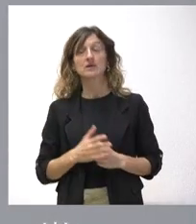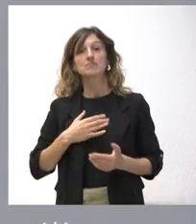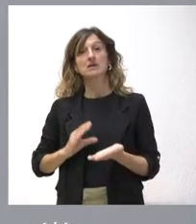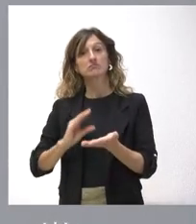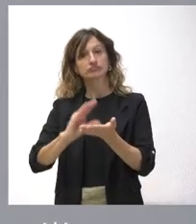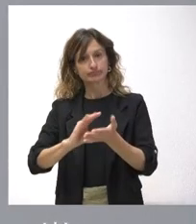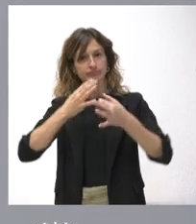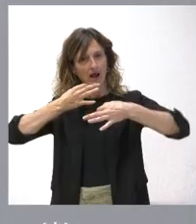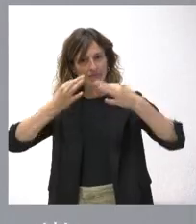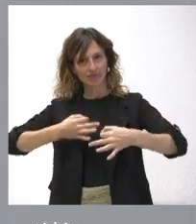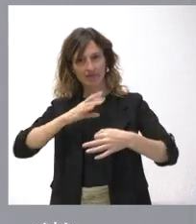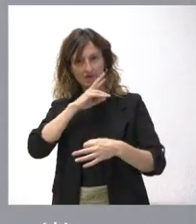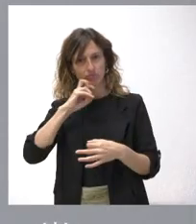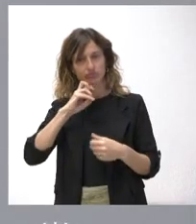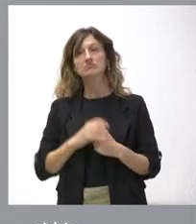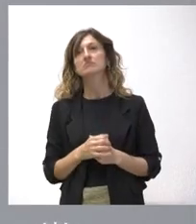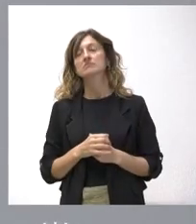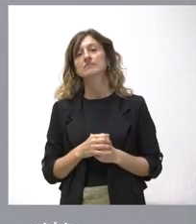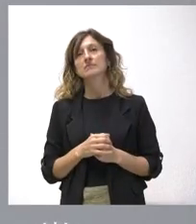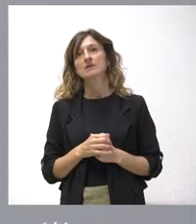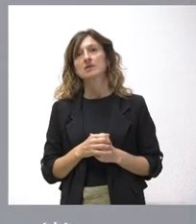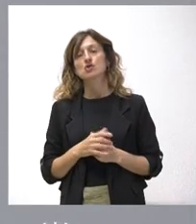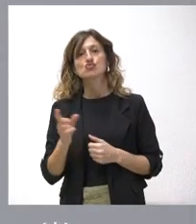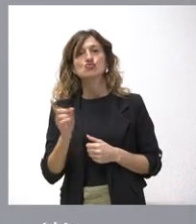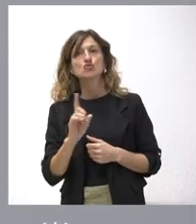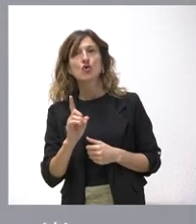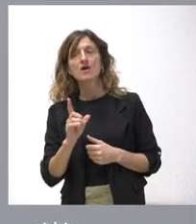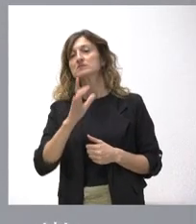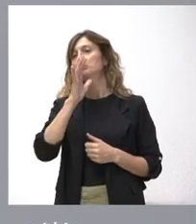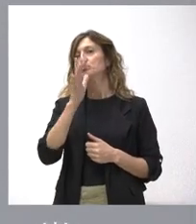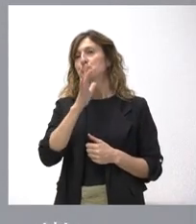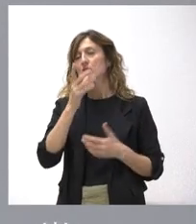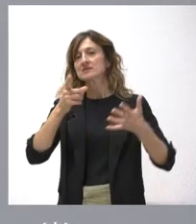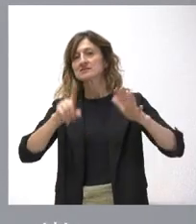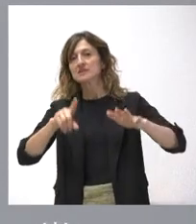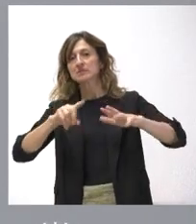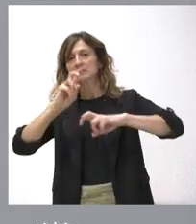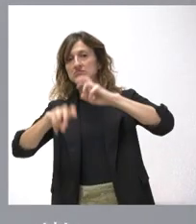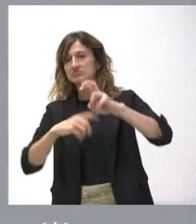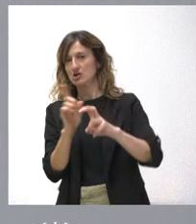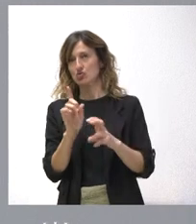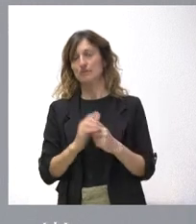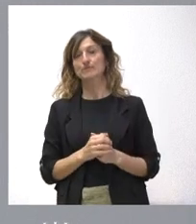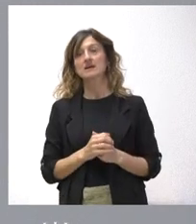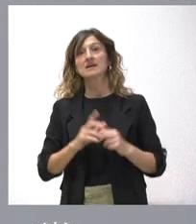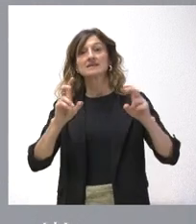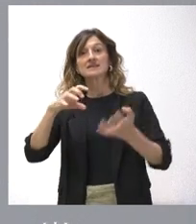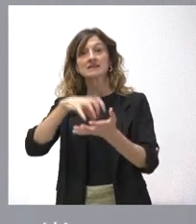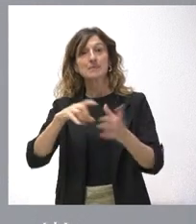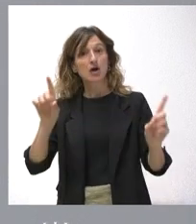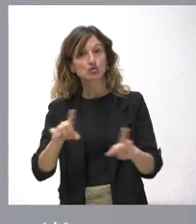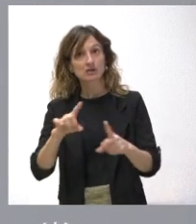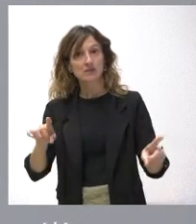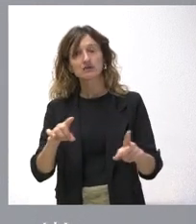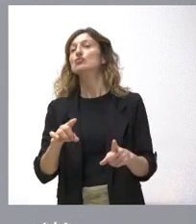garantizada porque no es una aportación que sea sometida a la reconsideración semestral. Y, por último, el tema del conservatorio. Sí, haremos lo